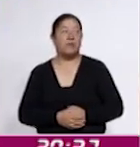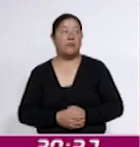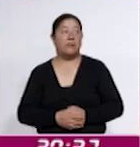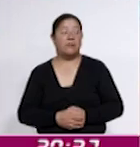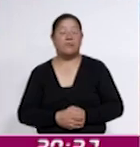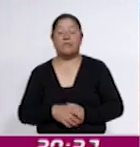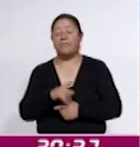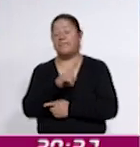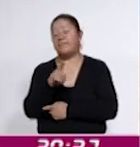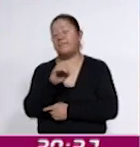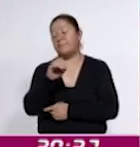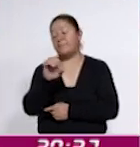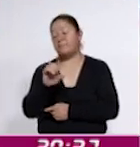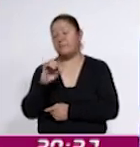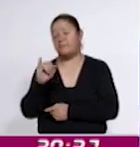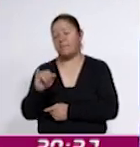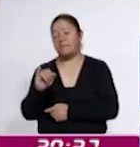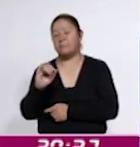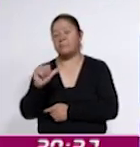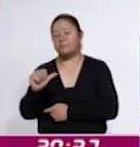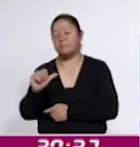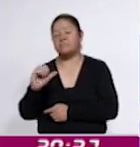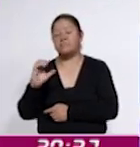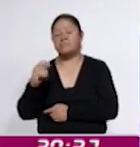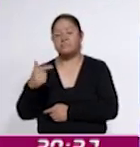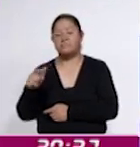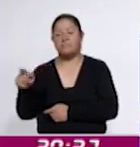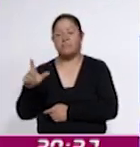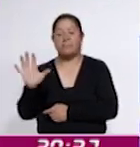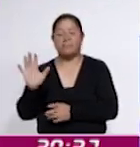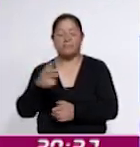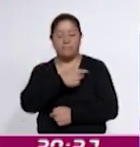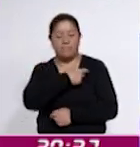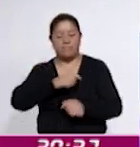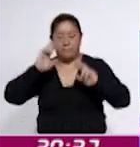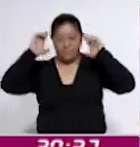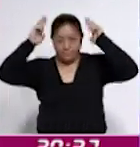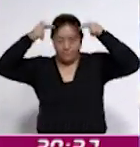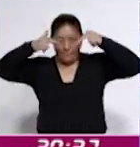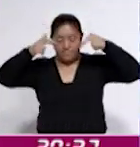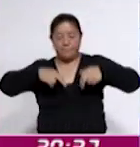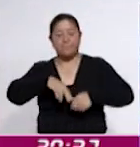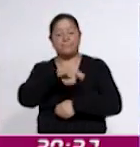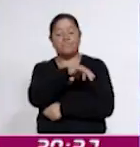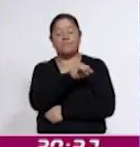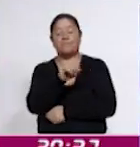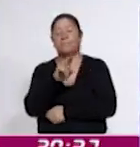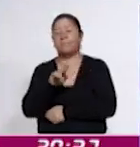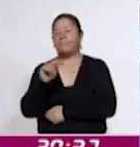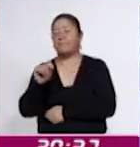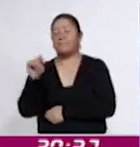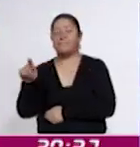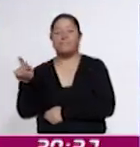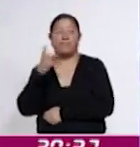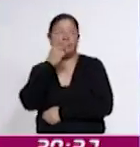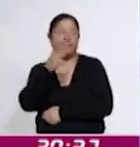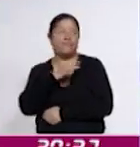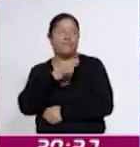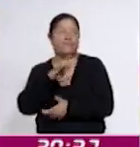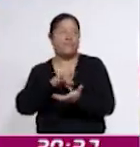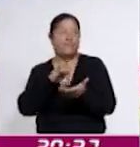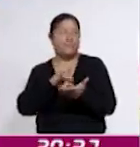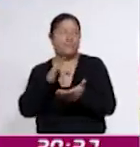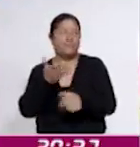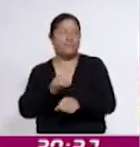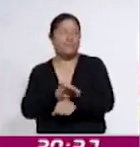Zoe Isaura Costa González fue coronada como Miss UTT 2024. La estudiante de diseño y moda industrial expresó su emoción y gratitud